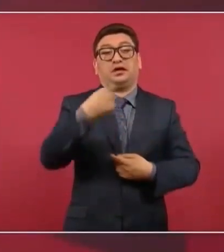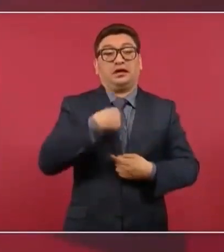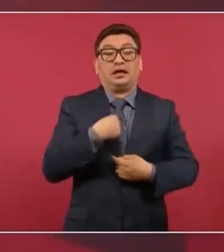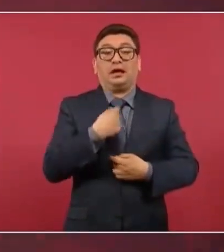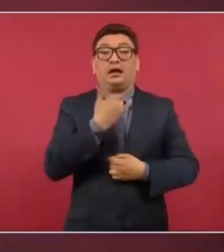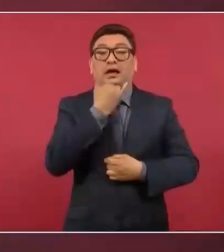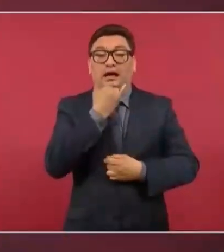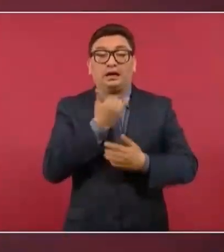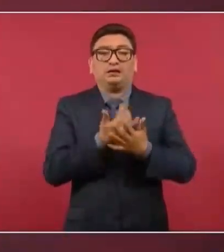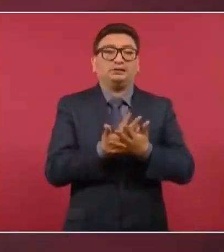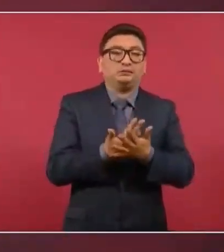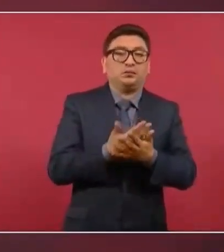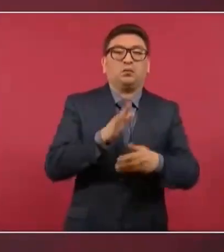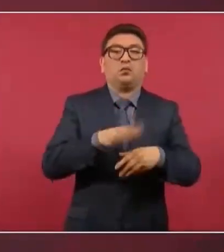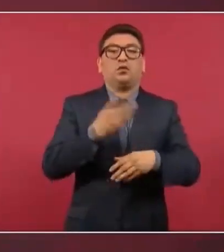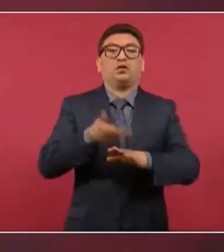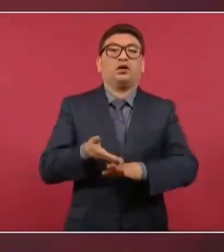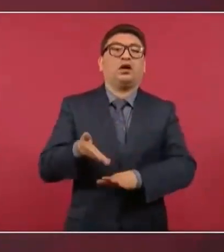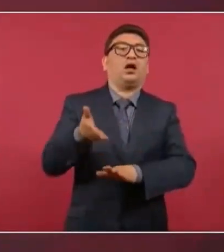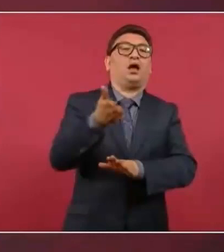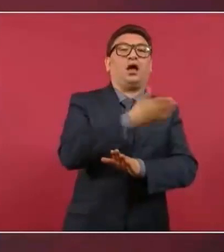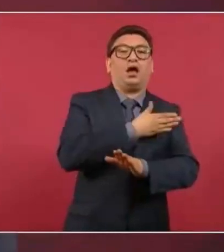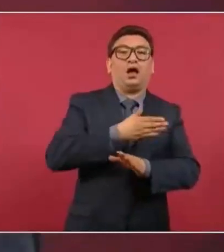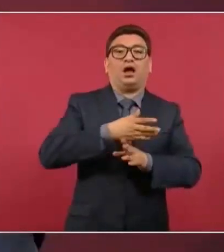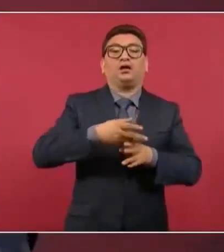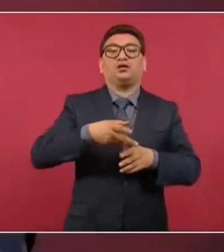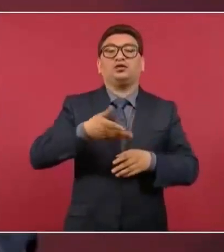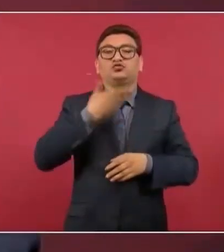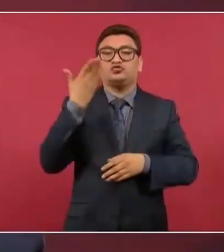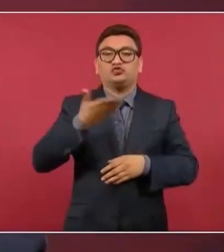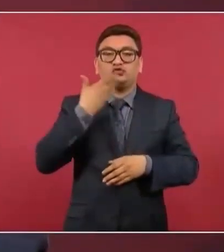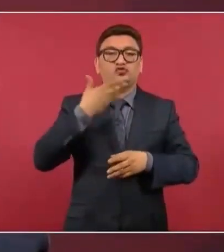aplaudían en la época del saqueo neoliberal